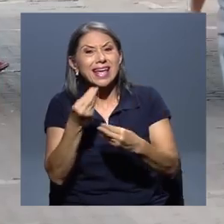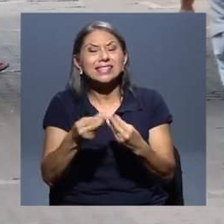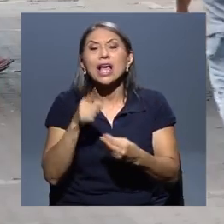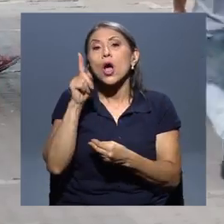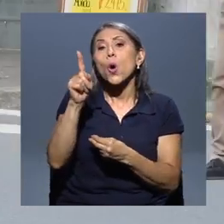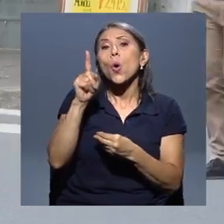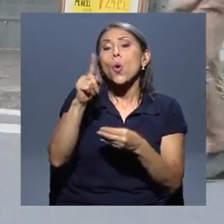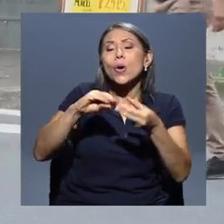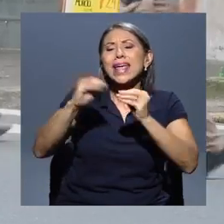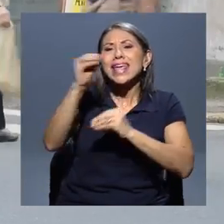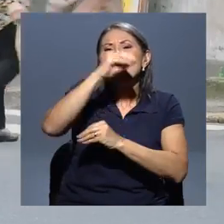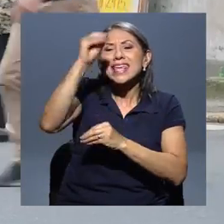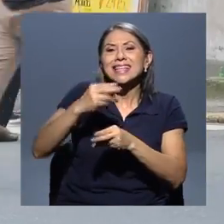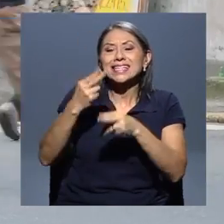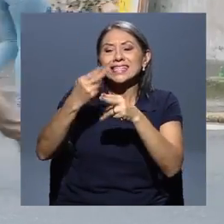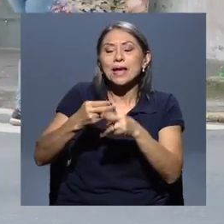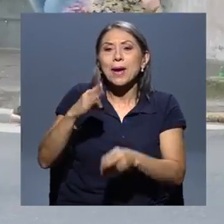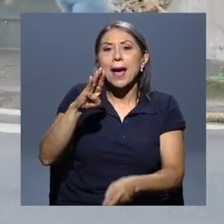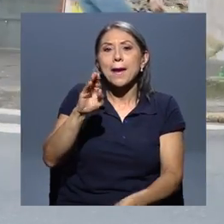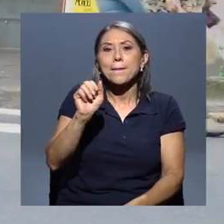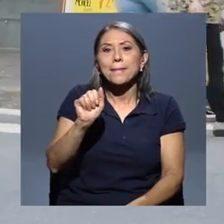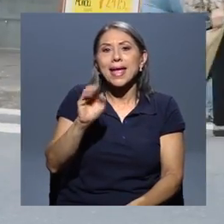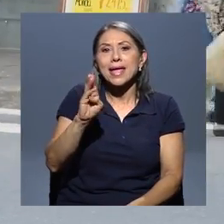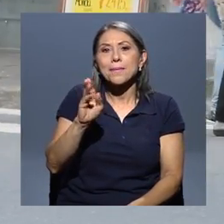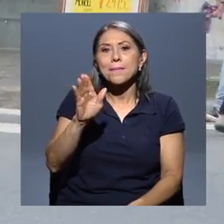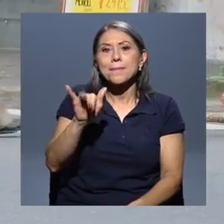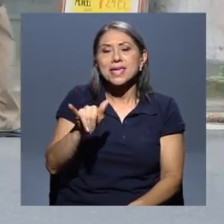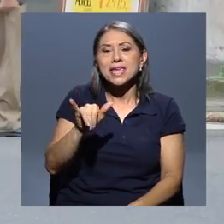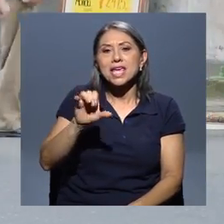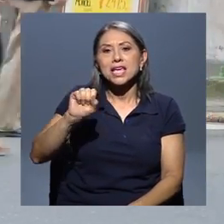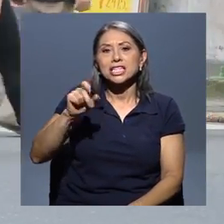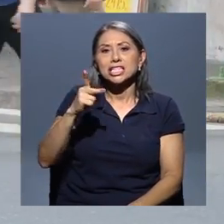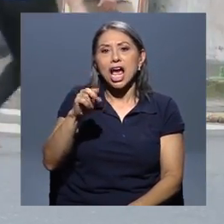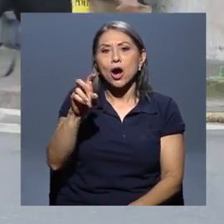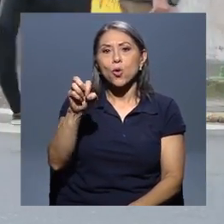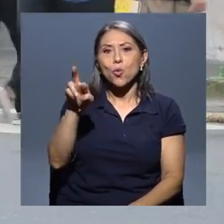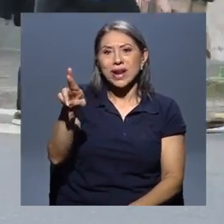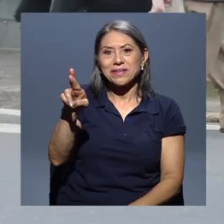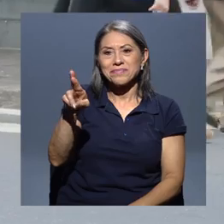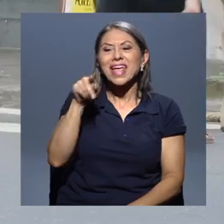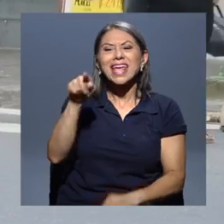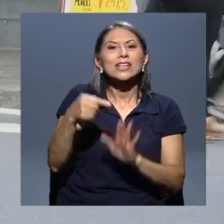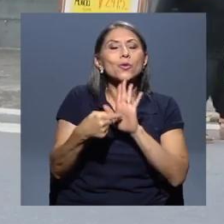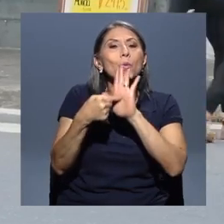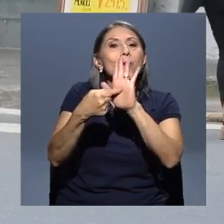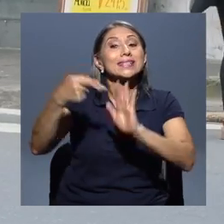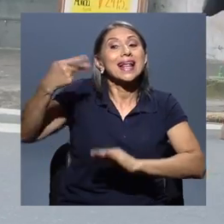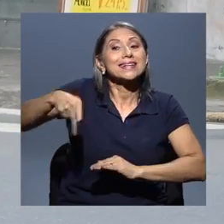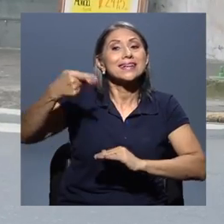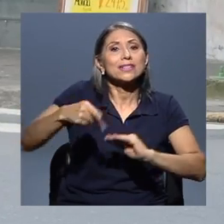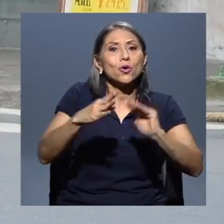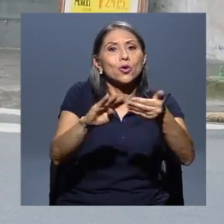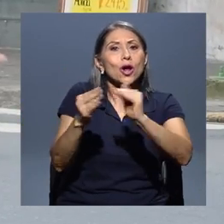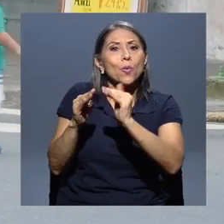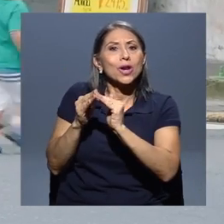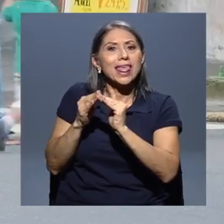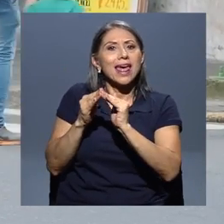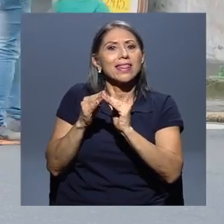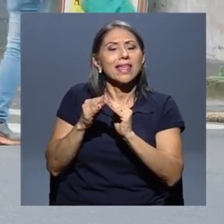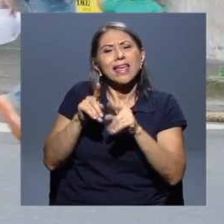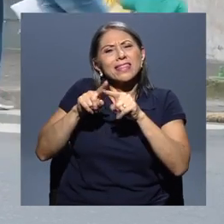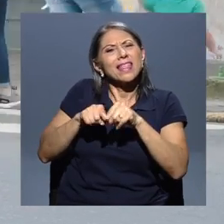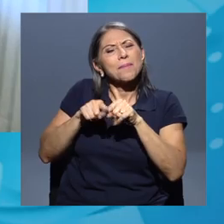Baby Shower, que muestra el riesgo de infección en una comunidad según las condiciones que ha presentado en los últimos días. Dadas esas